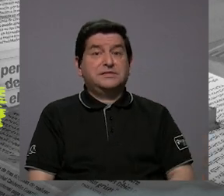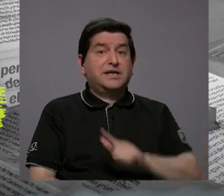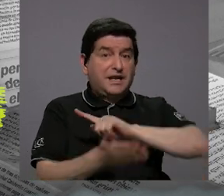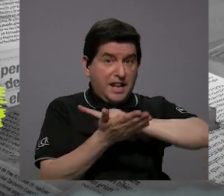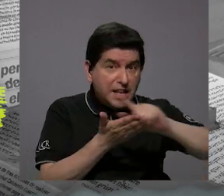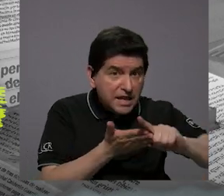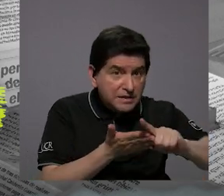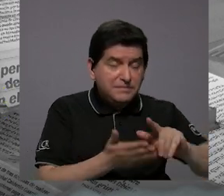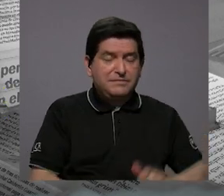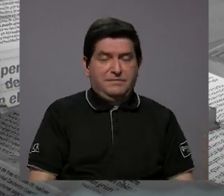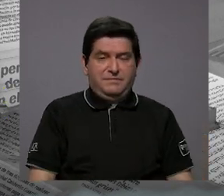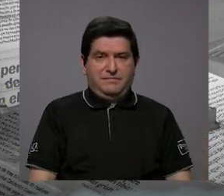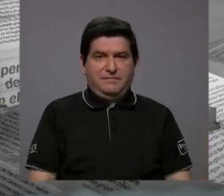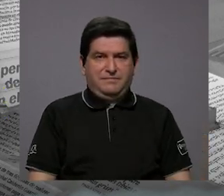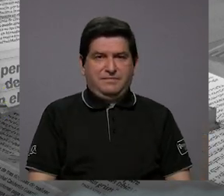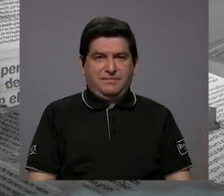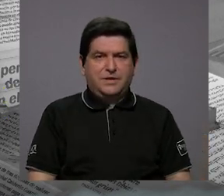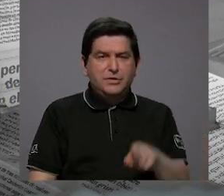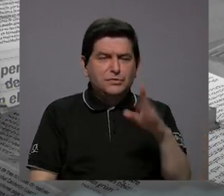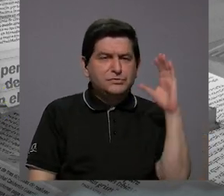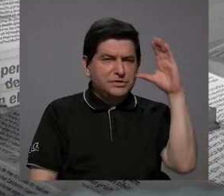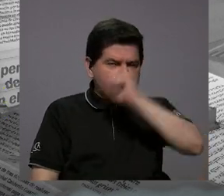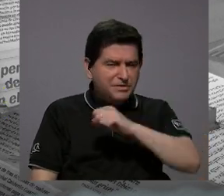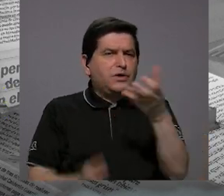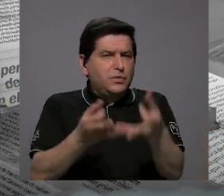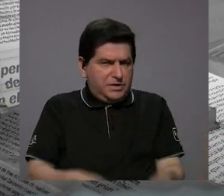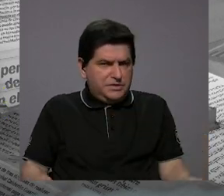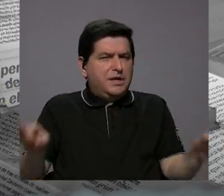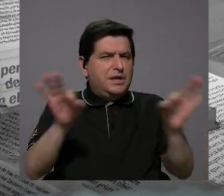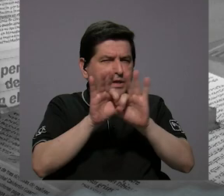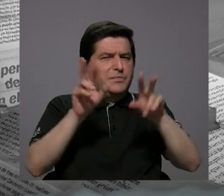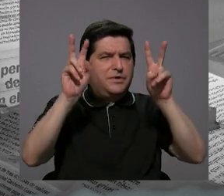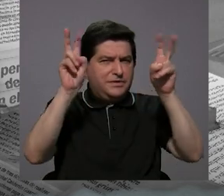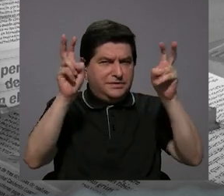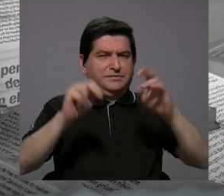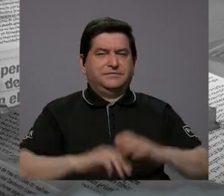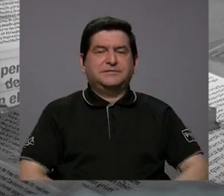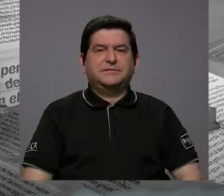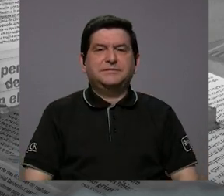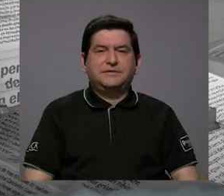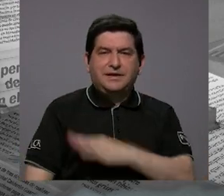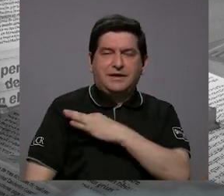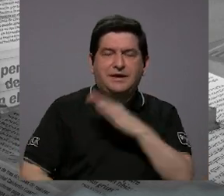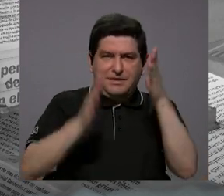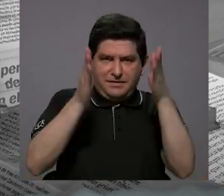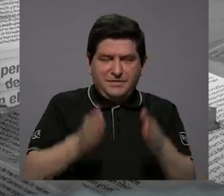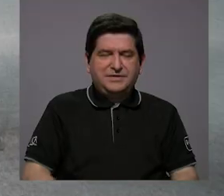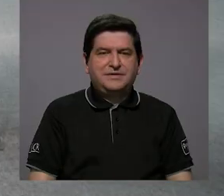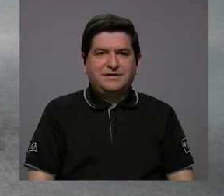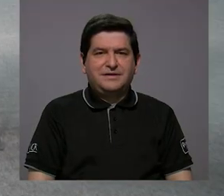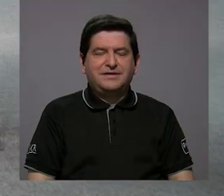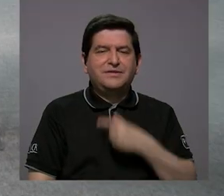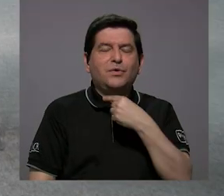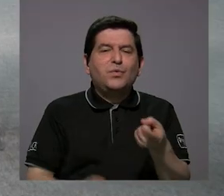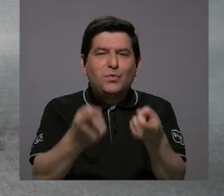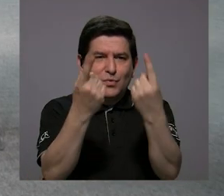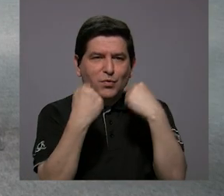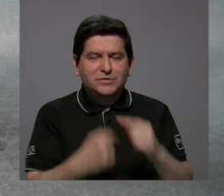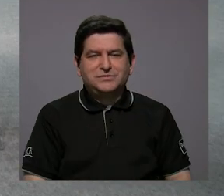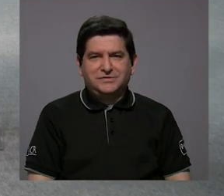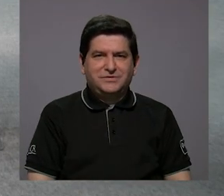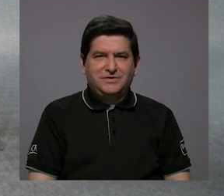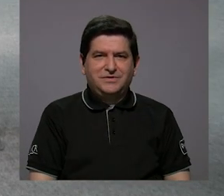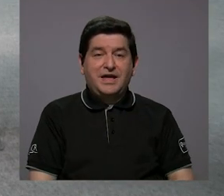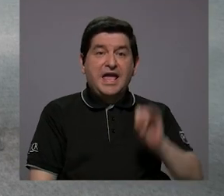potable, etc. Ya va a ver la importancia que tiene del tema. La invitada, un gusto tenerla aquí.